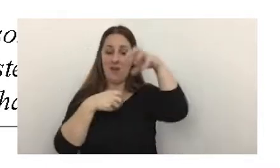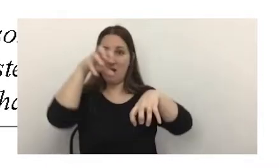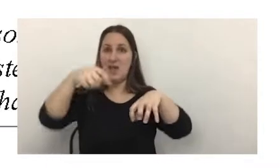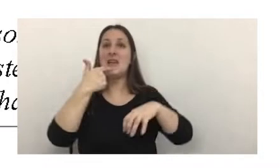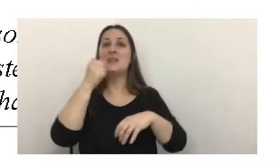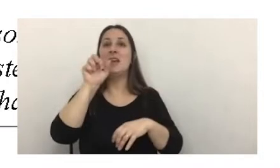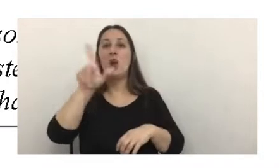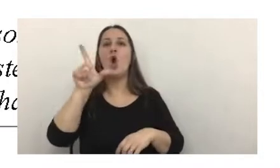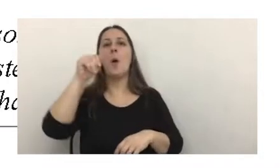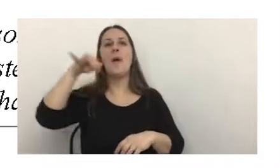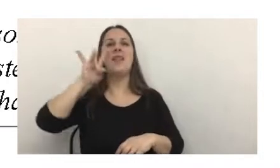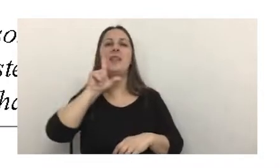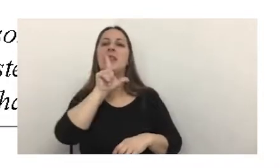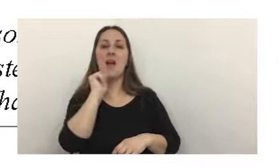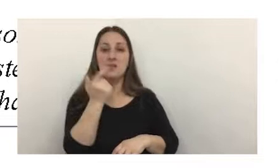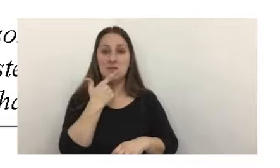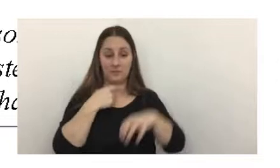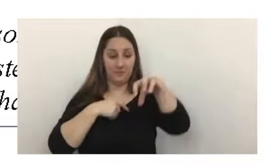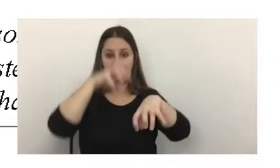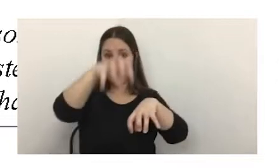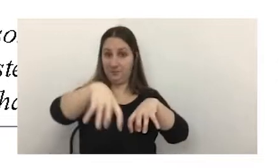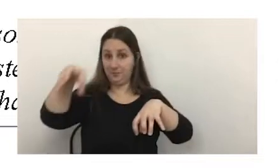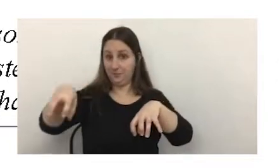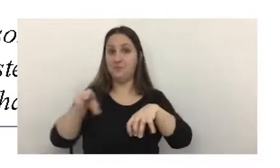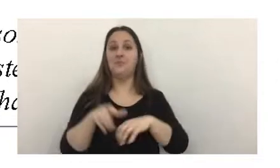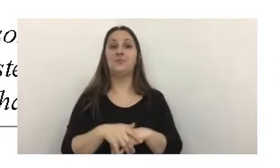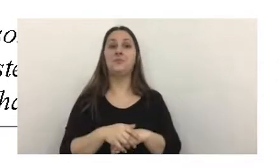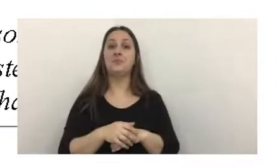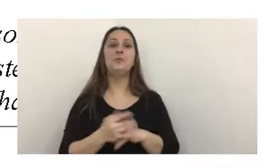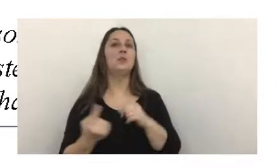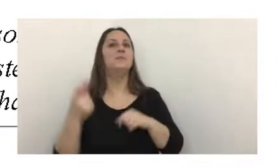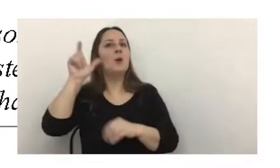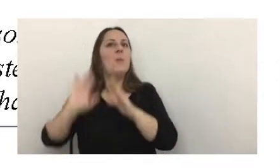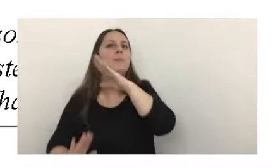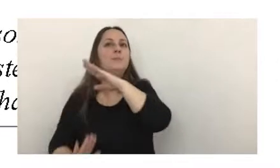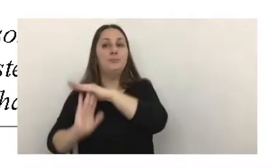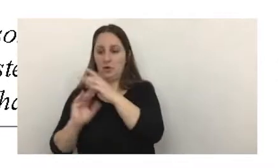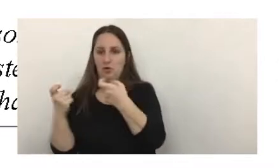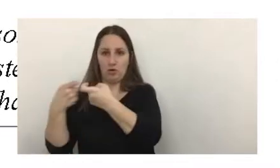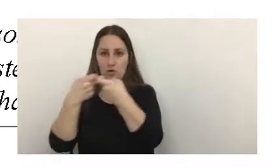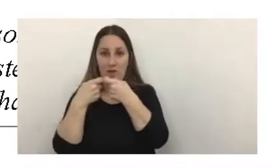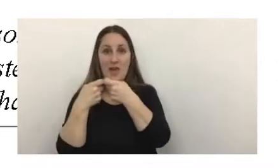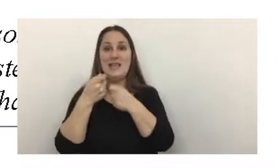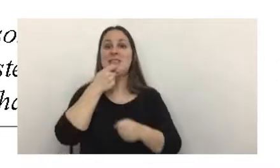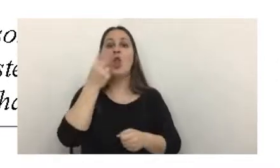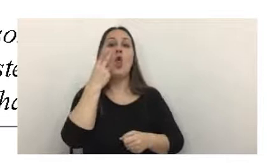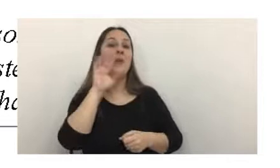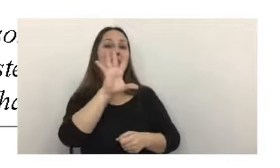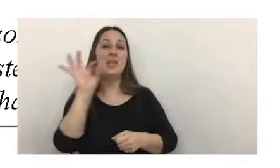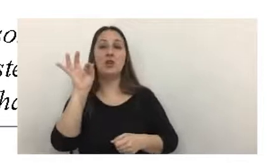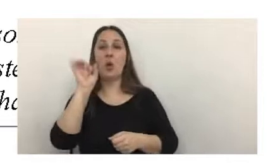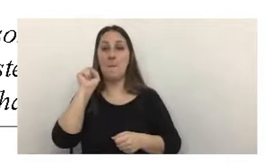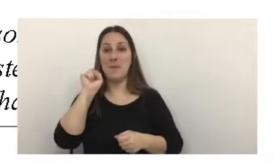comandistas por acciones, donde el sujeto es la sociedad, si está por debajo de 2.500